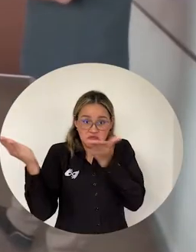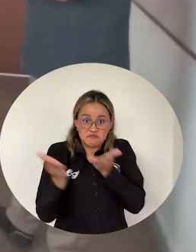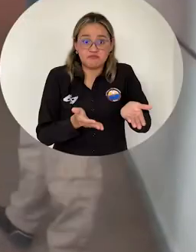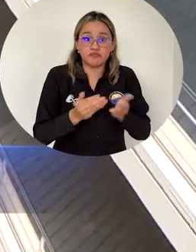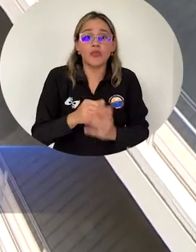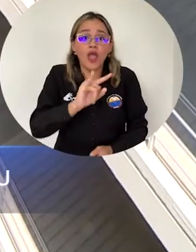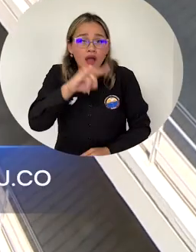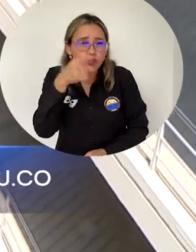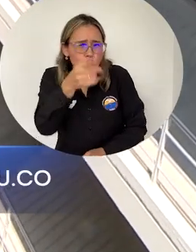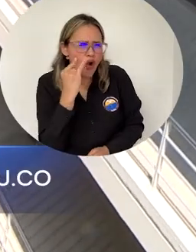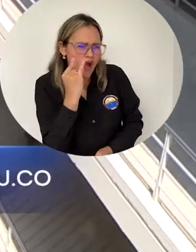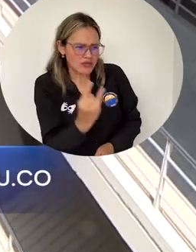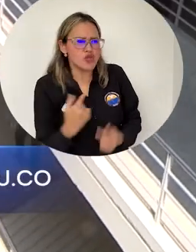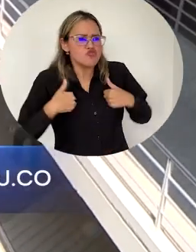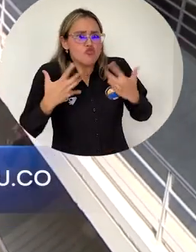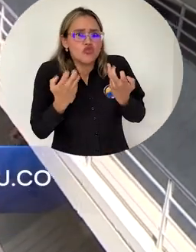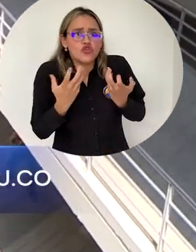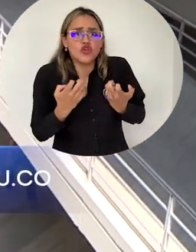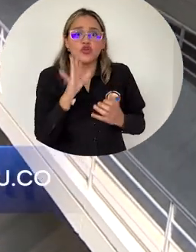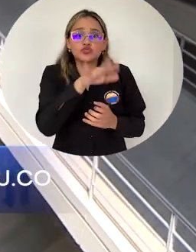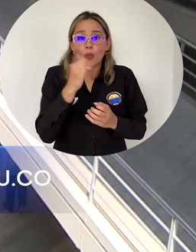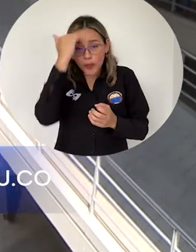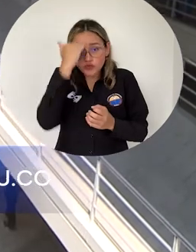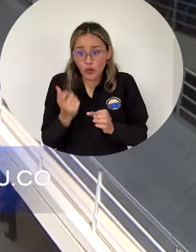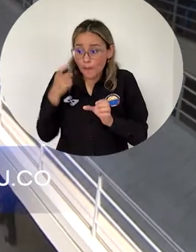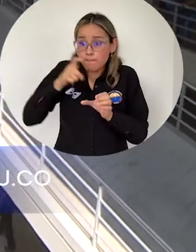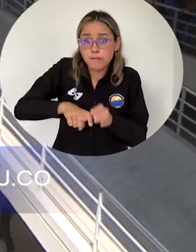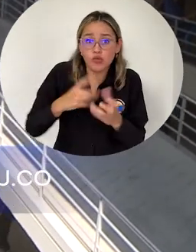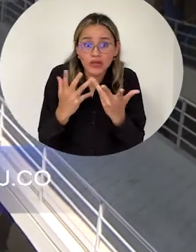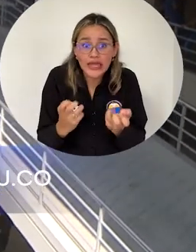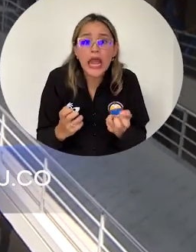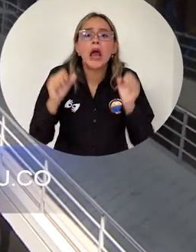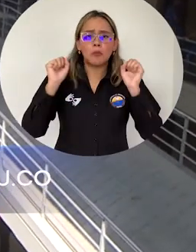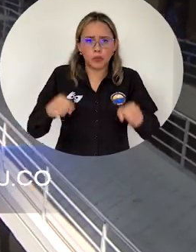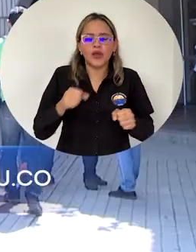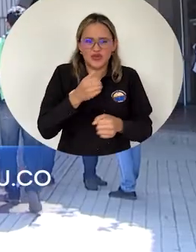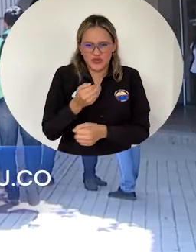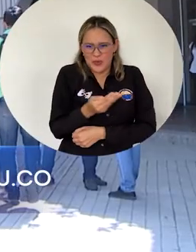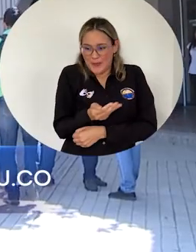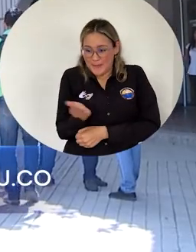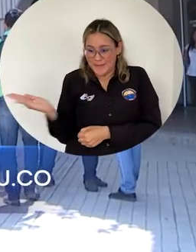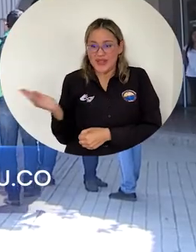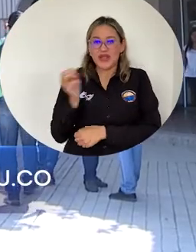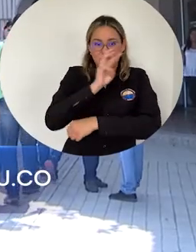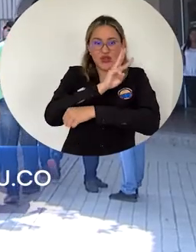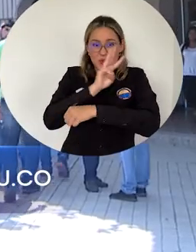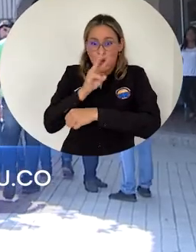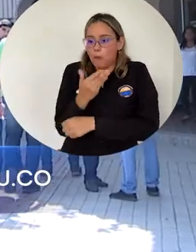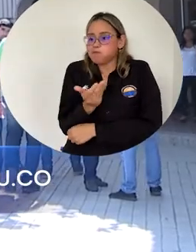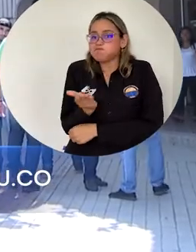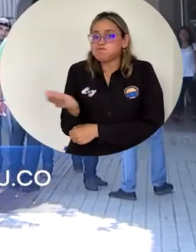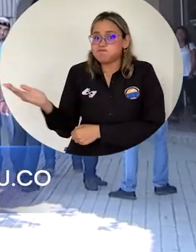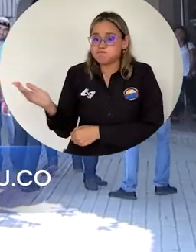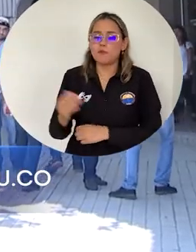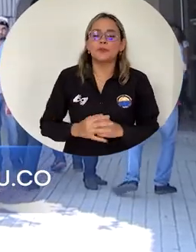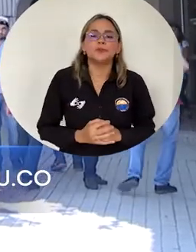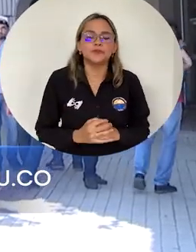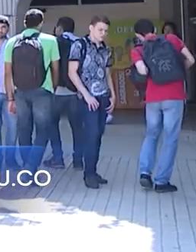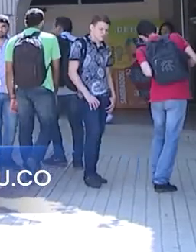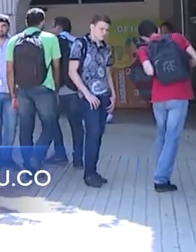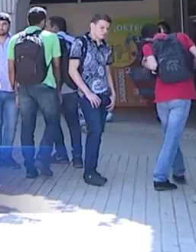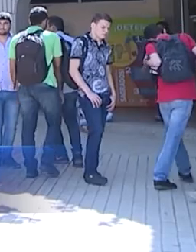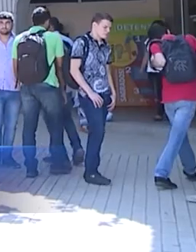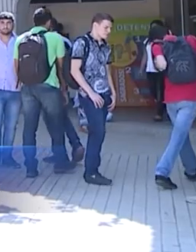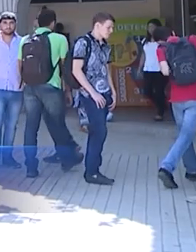universidad Los interesados En ser parte De este proceso Pueden consultar La plataforma Concurso Docente 2022 Punto